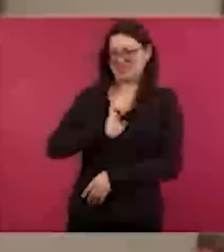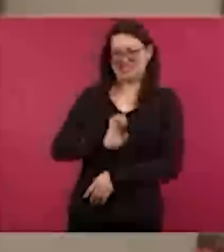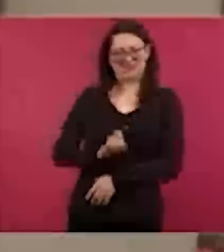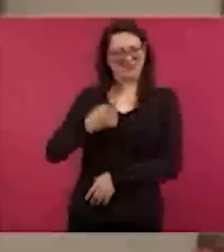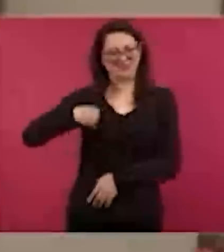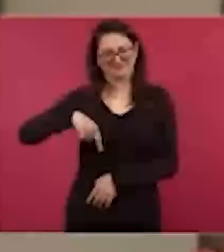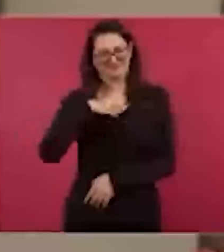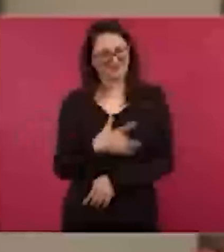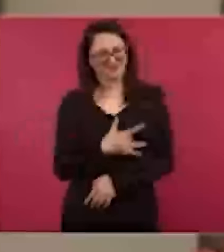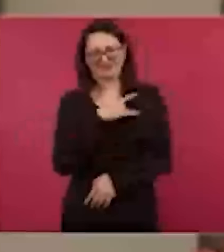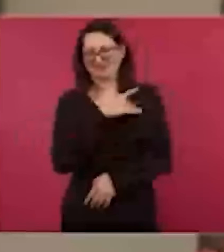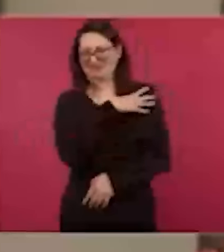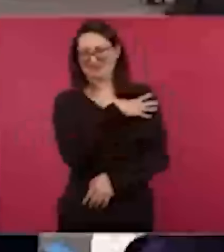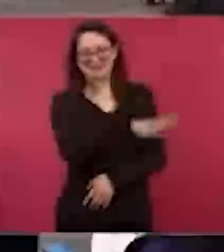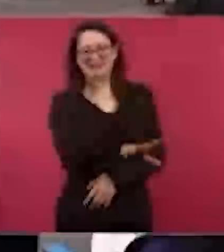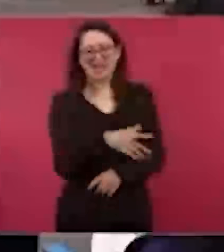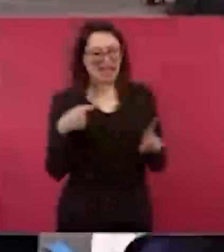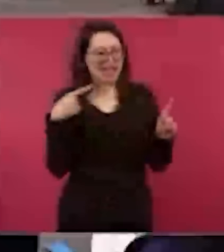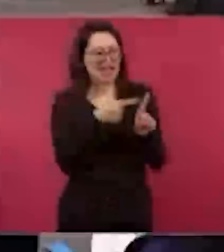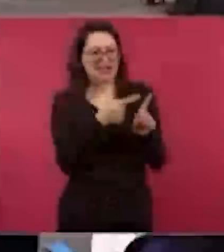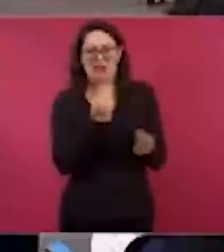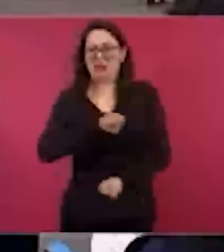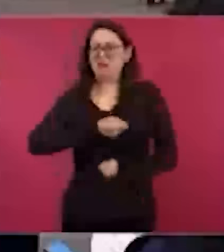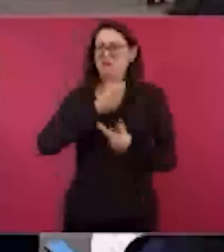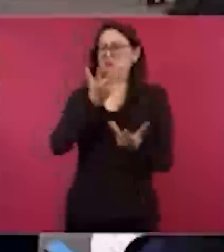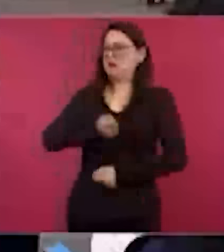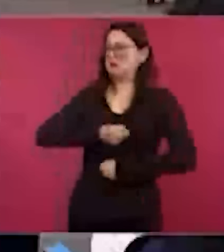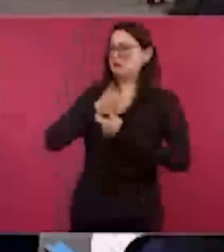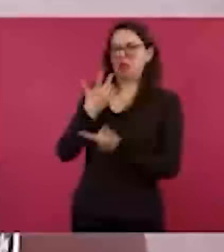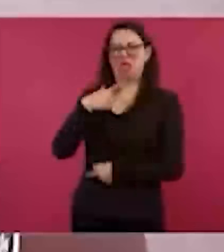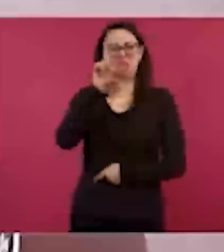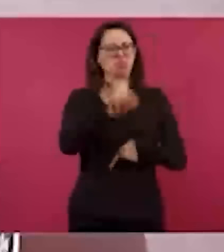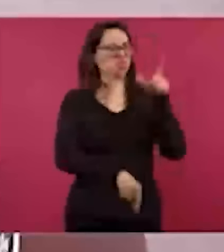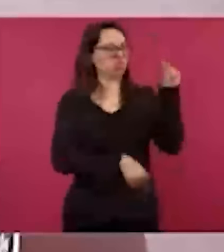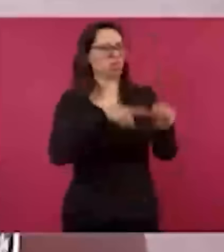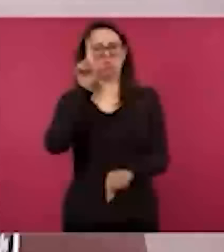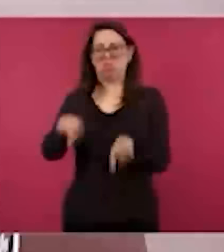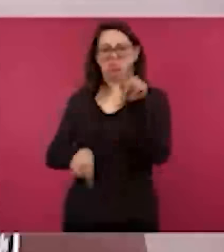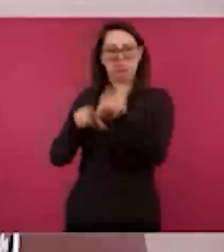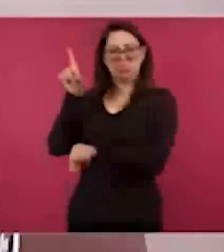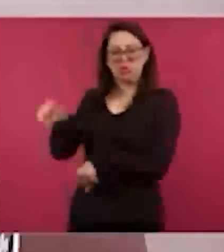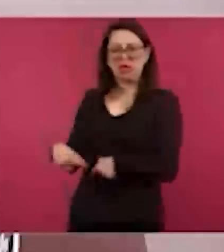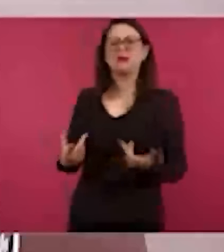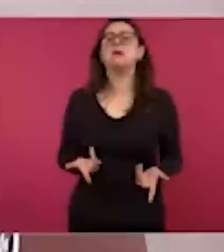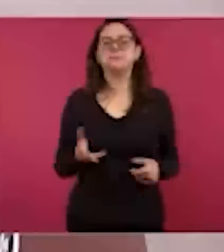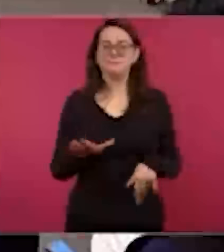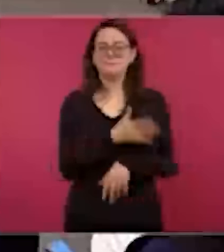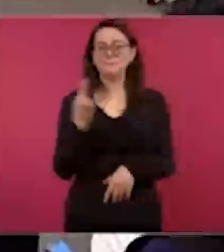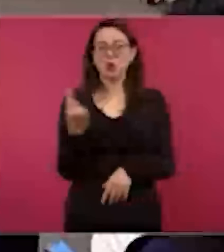¿por qué se le permite hablar así de las mujeres?, ¿por qué denigra?, bueno, tan sólo al gobierno, le dice